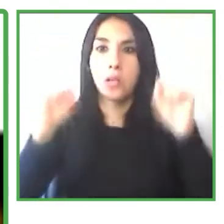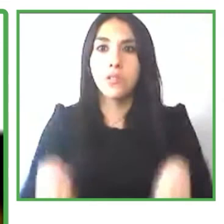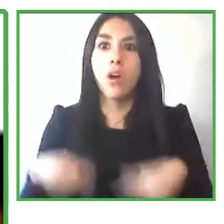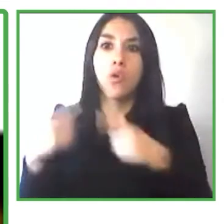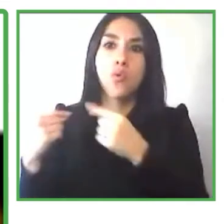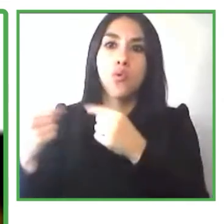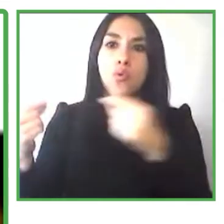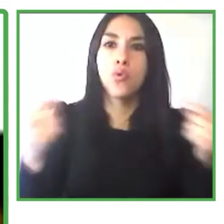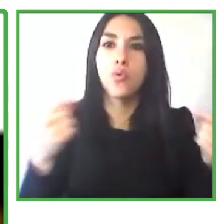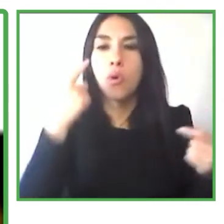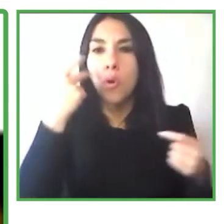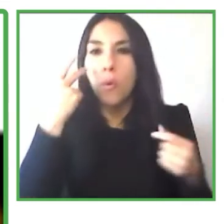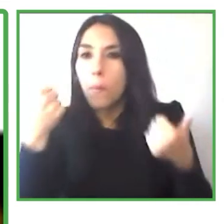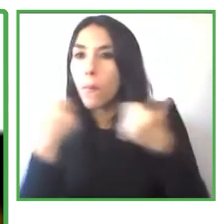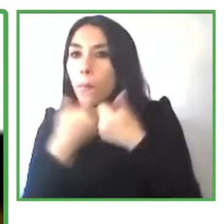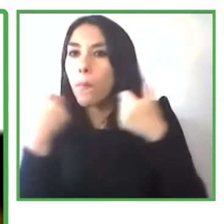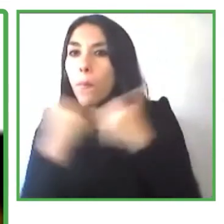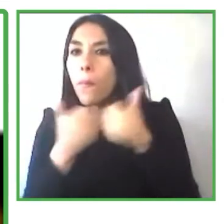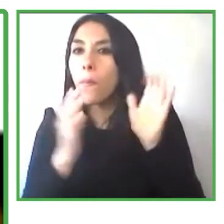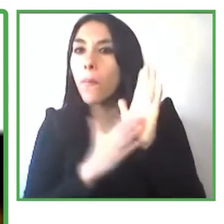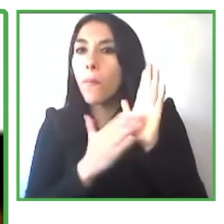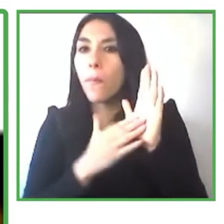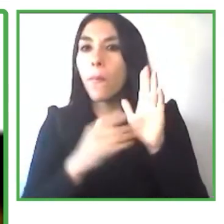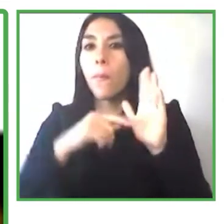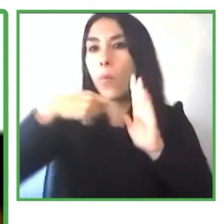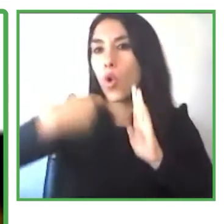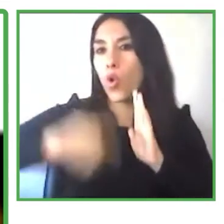digital in demand muchas gracias